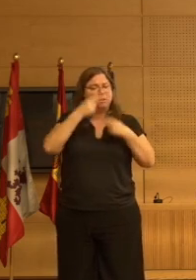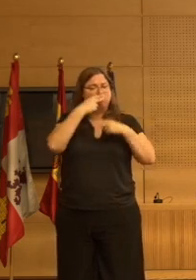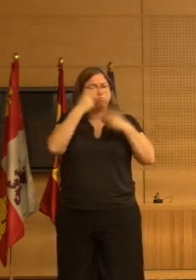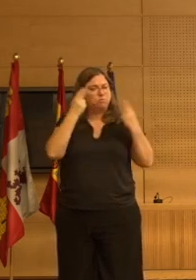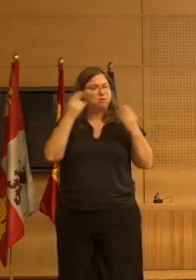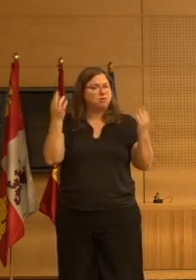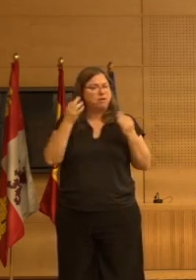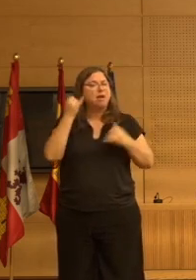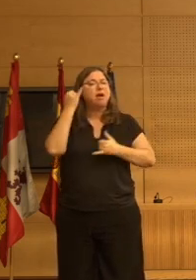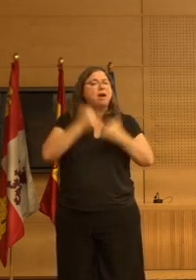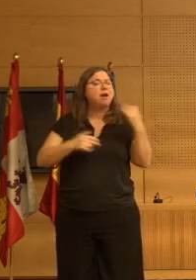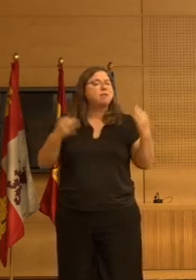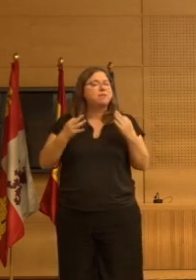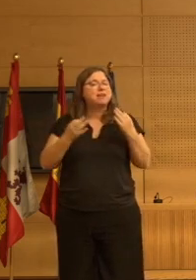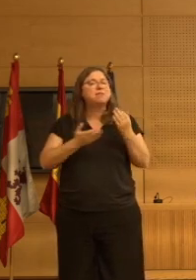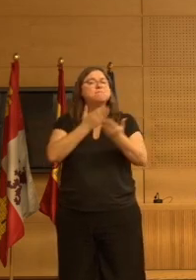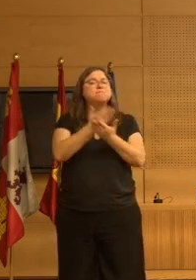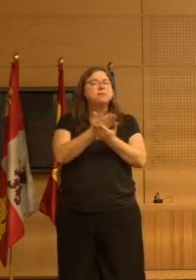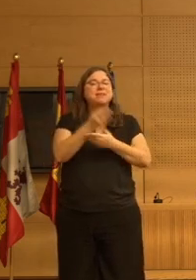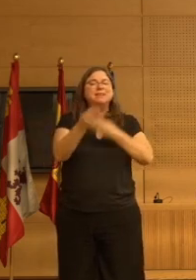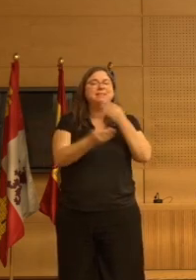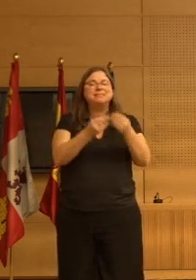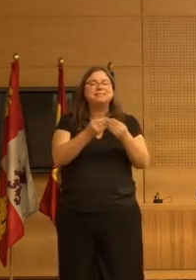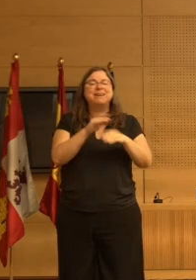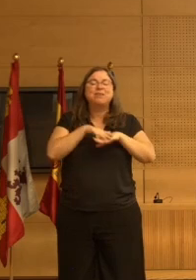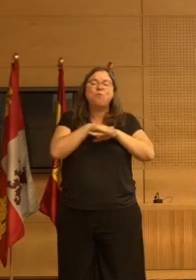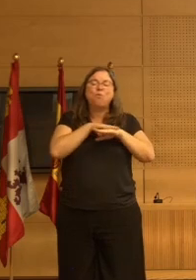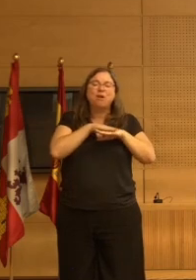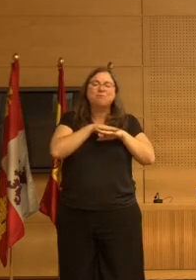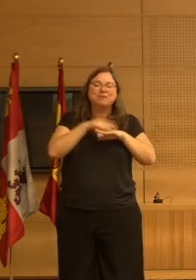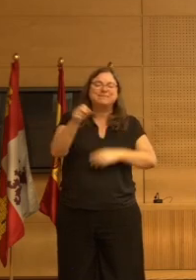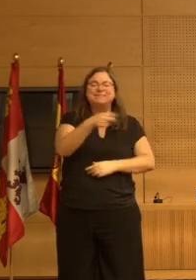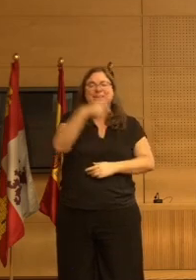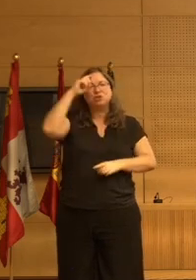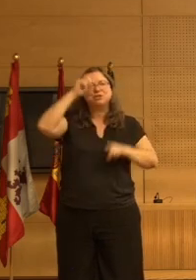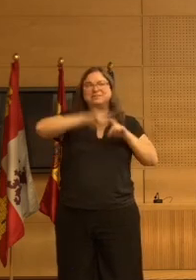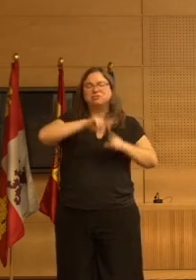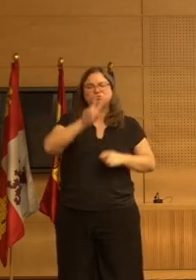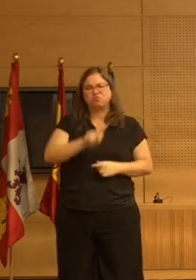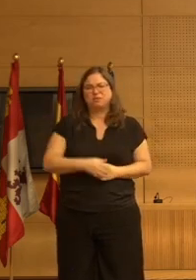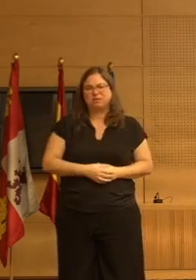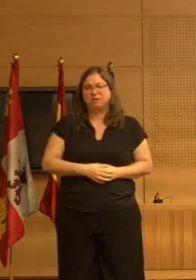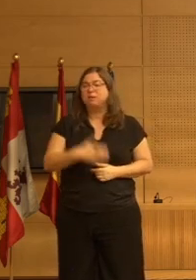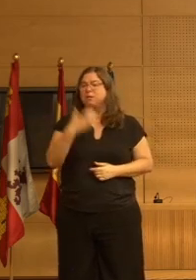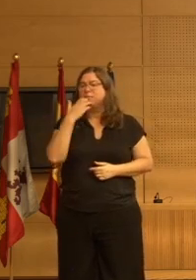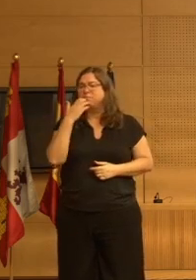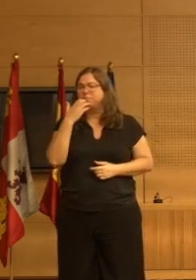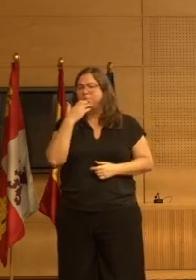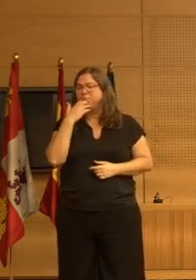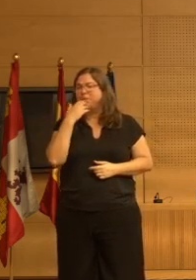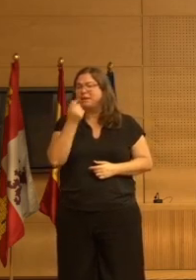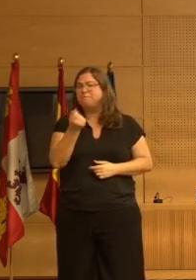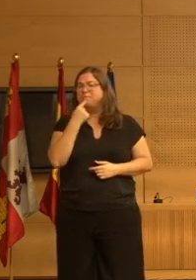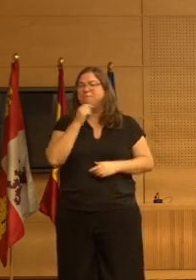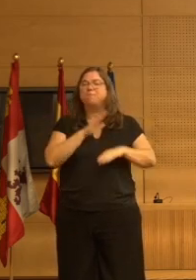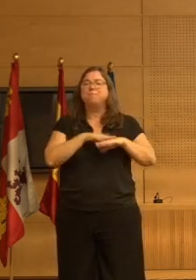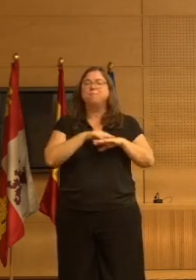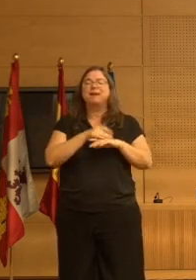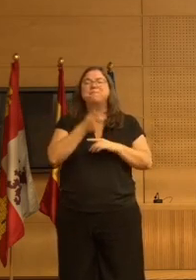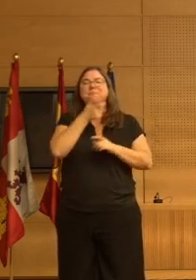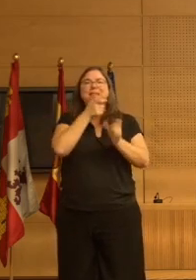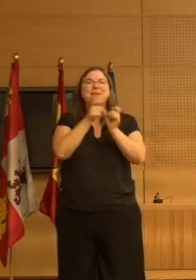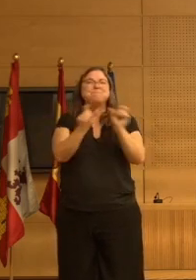desarrollada al final sería una prescripción que no se realiza desde la base de un diagnóstico neuropsiquiátrico definido por ejemplo fármaco para palabras que